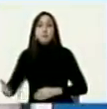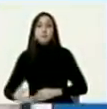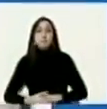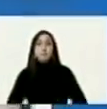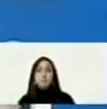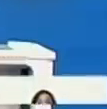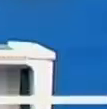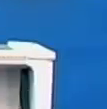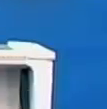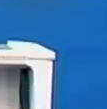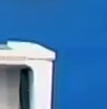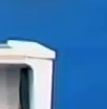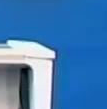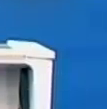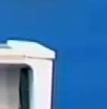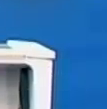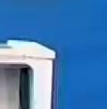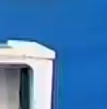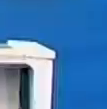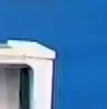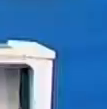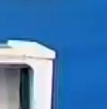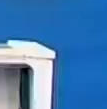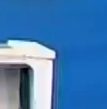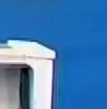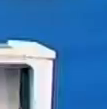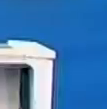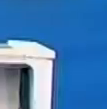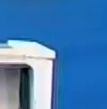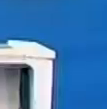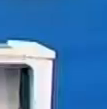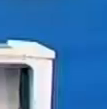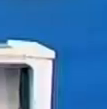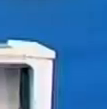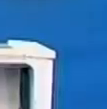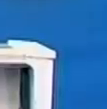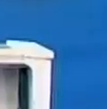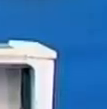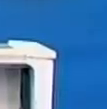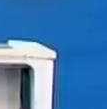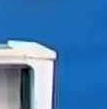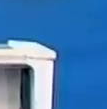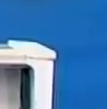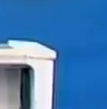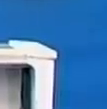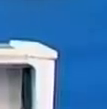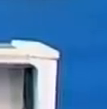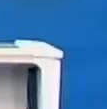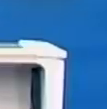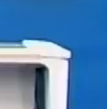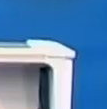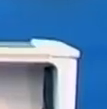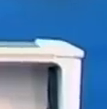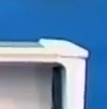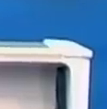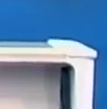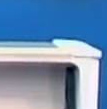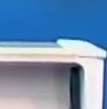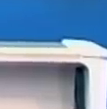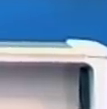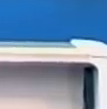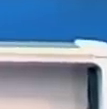así culmina esta conferencia de prensa internacional del jefe de estado venezolano Nicolás Maduro Moros a los asistentes